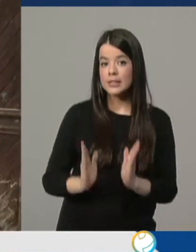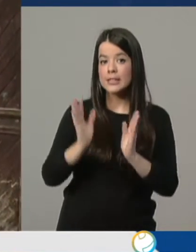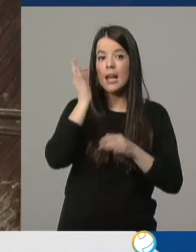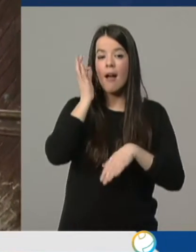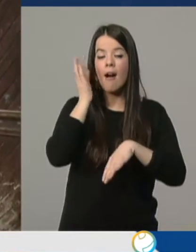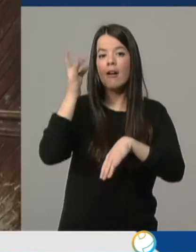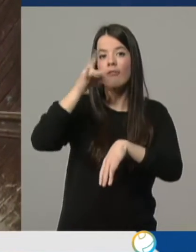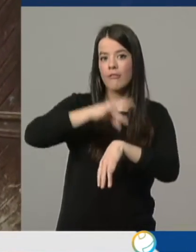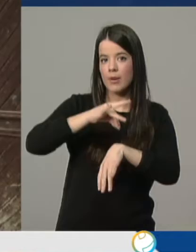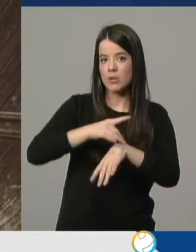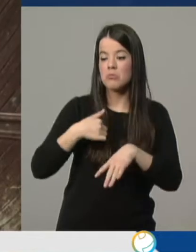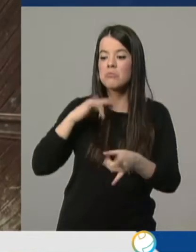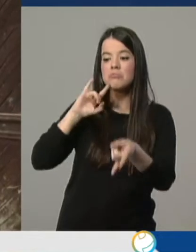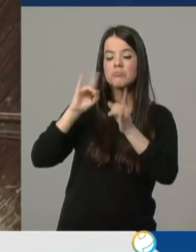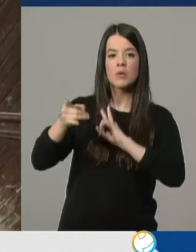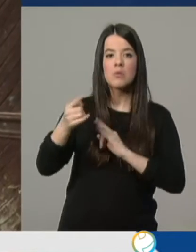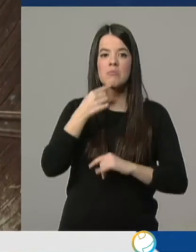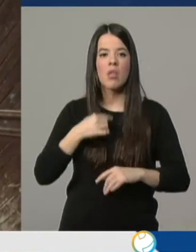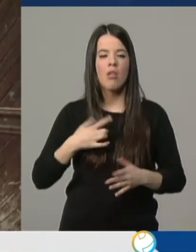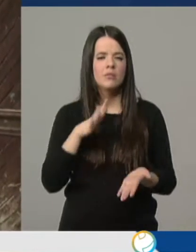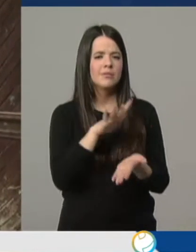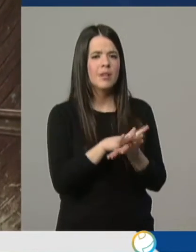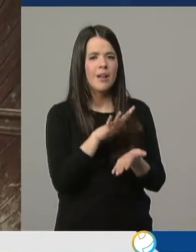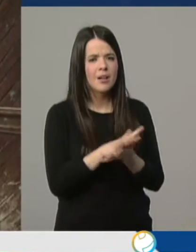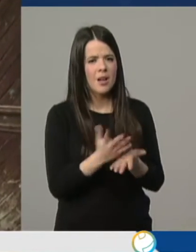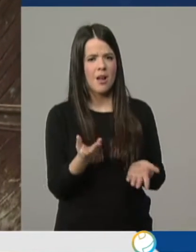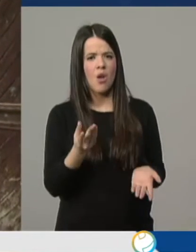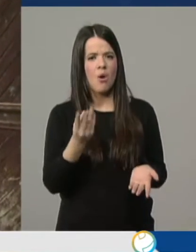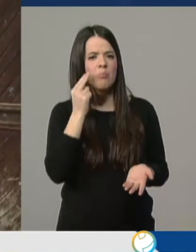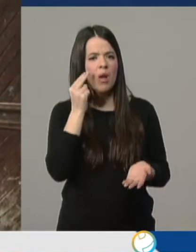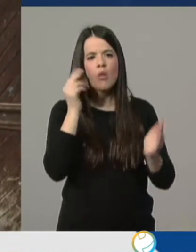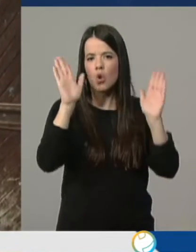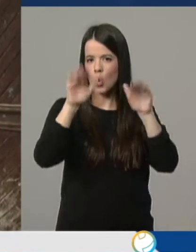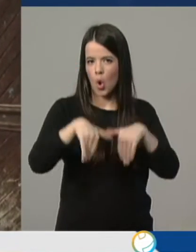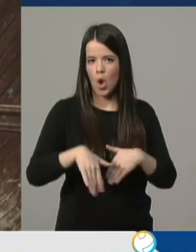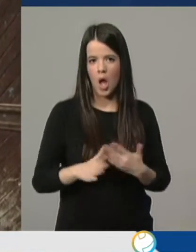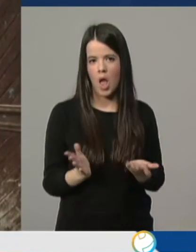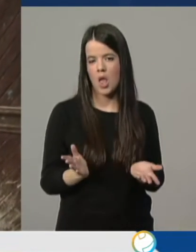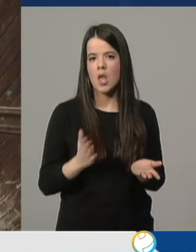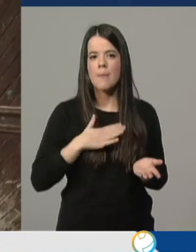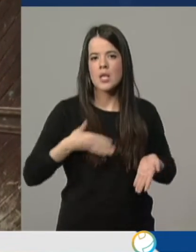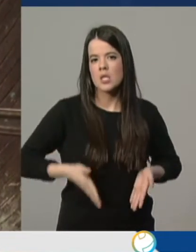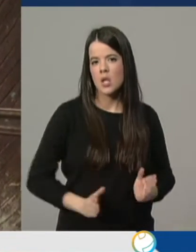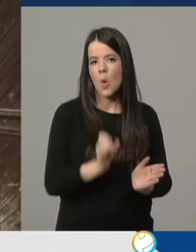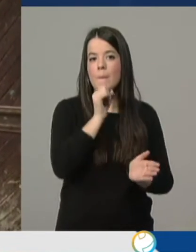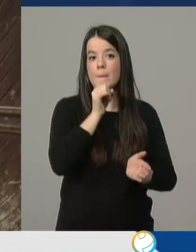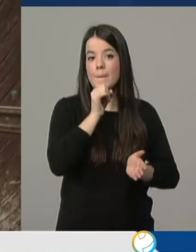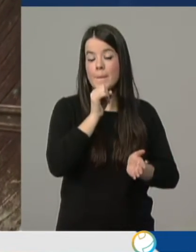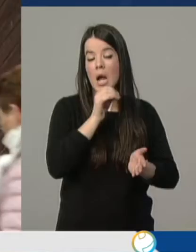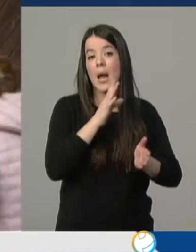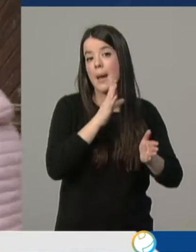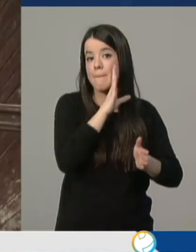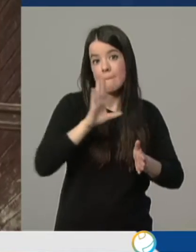Pues esos son los que yo he amado y esos me dicen que es algo leve, que no me asuste yo misma... ...ni mis hijos, mi madre que tengo en casa con 88 años...